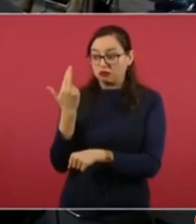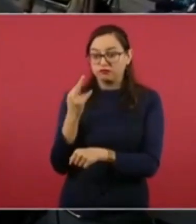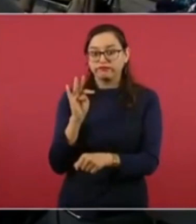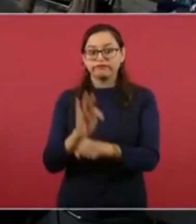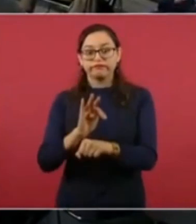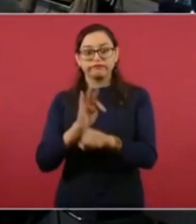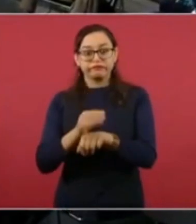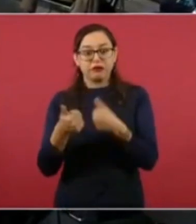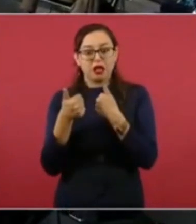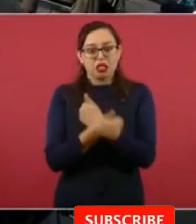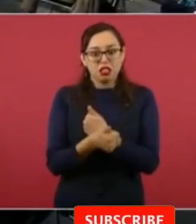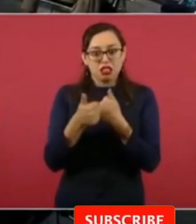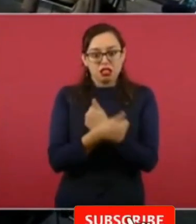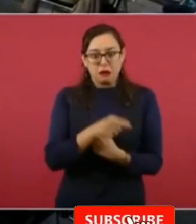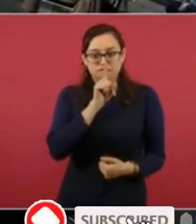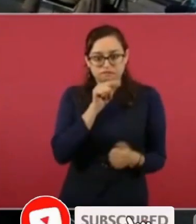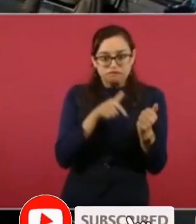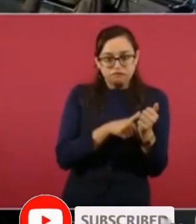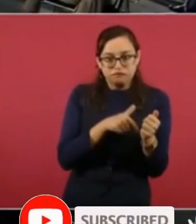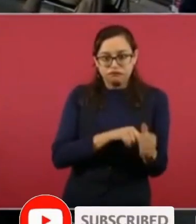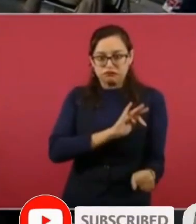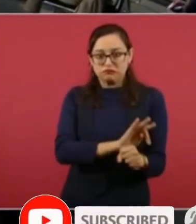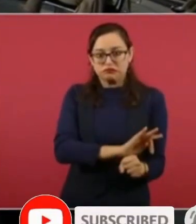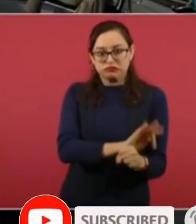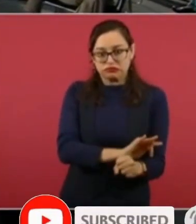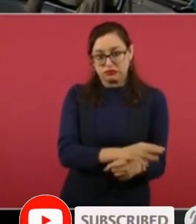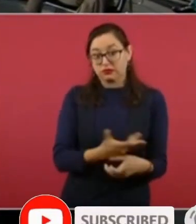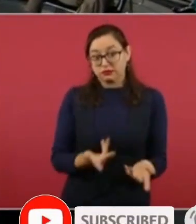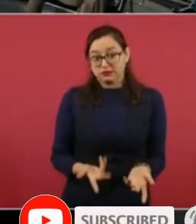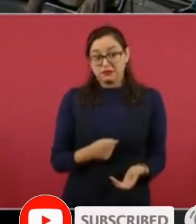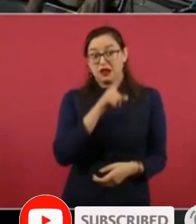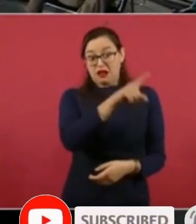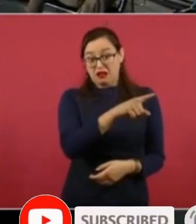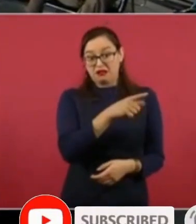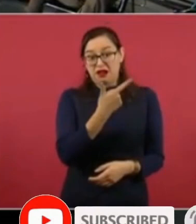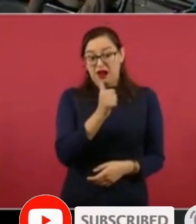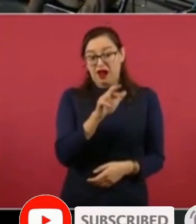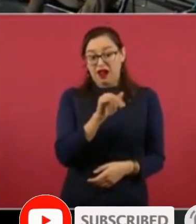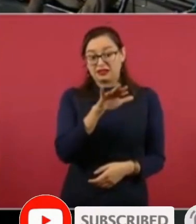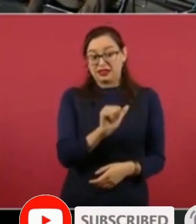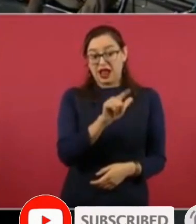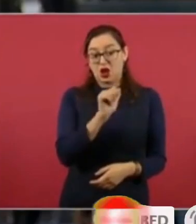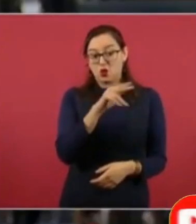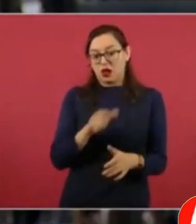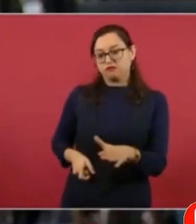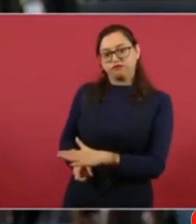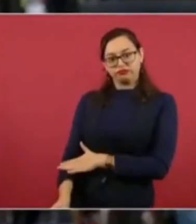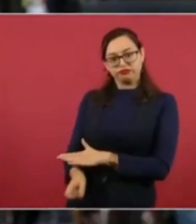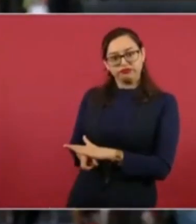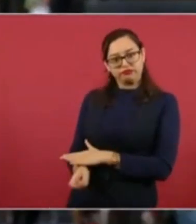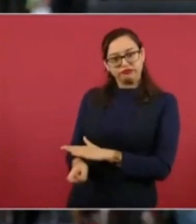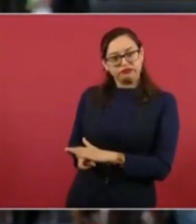salen barrado Televisa y medios de Televisa como TV Notas en un esquema que podría